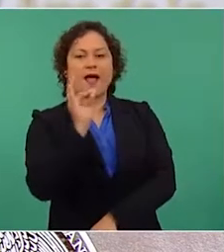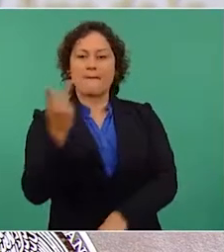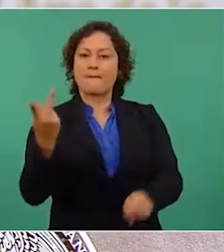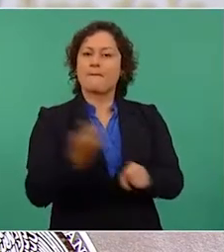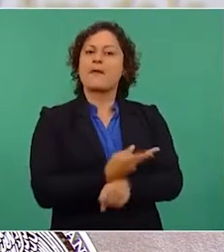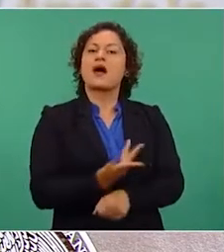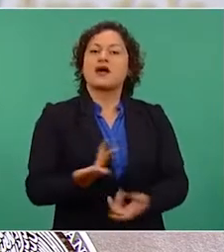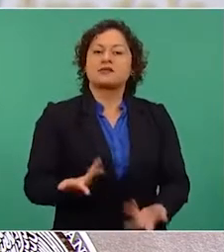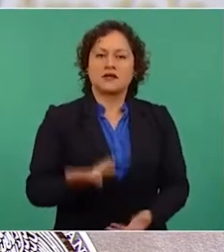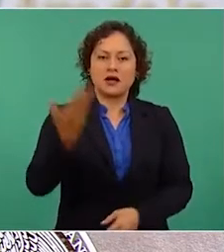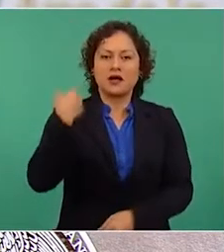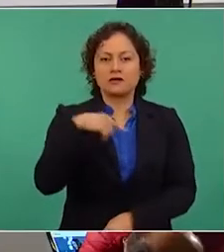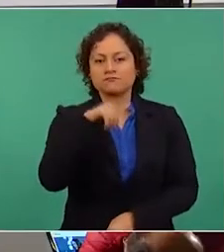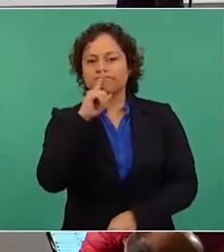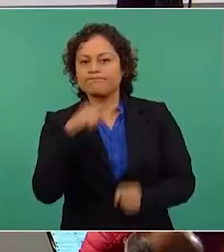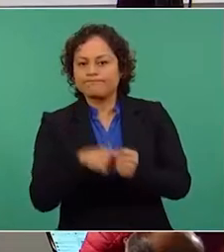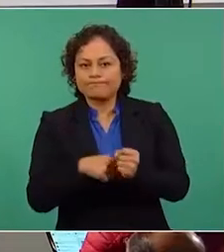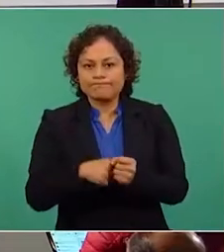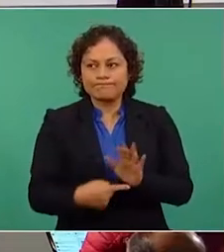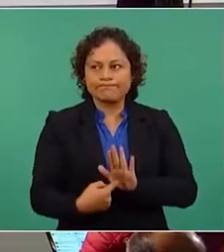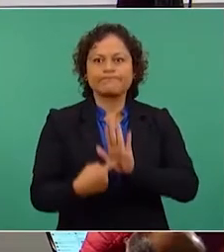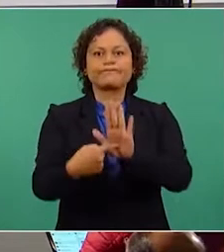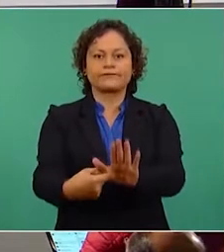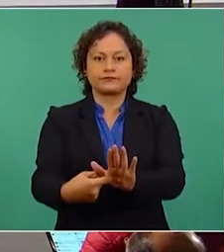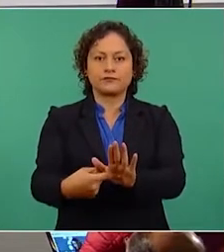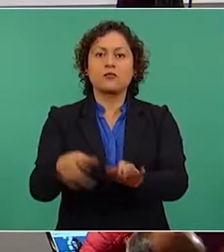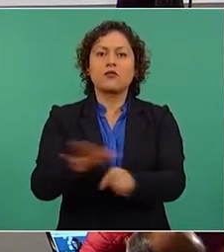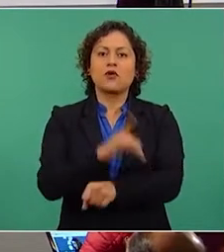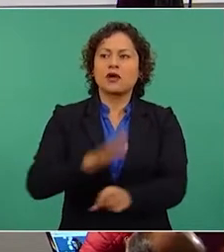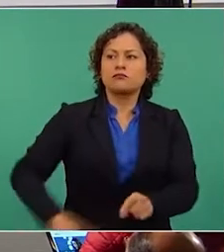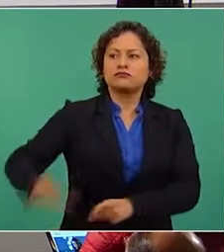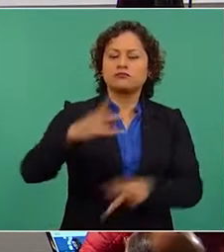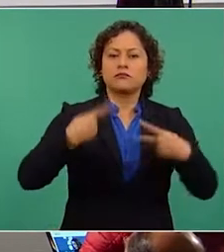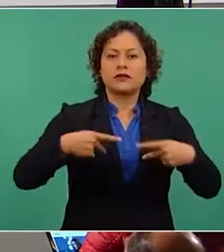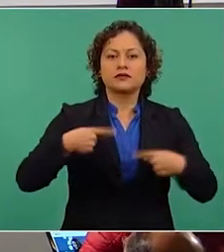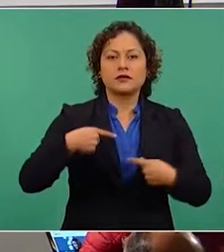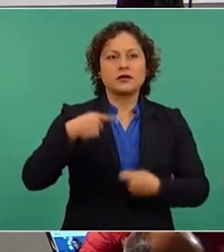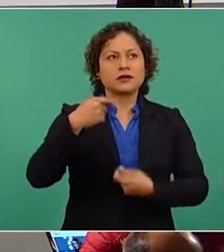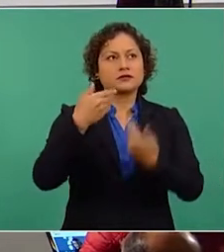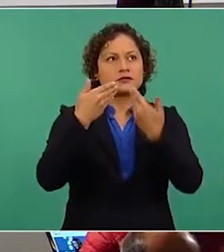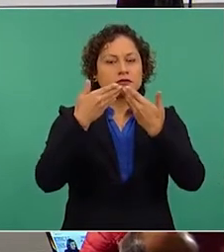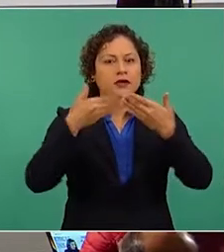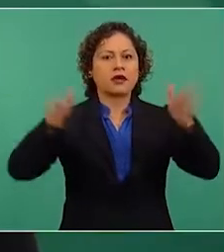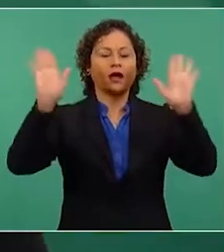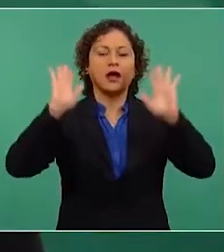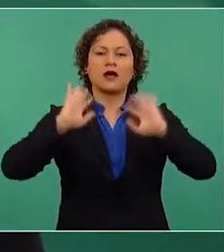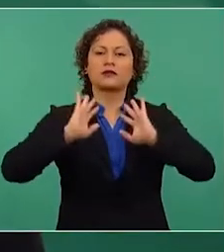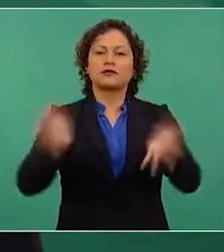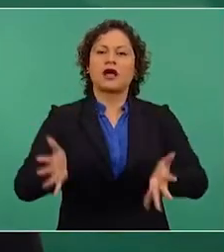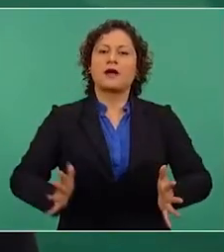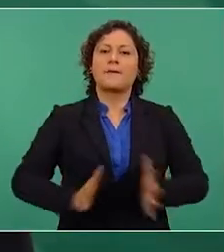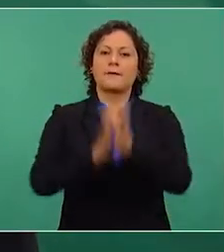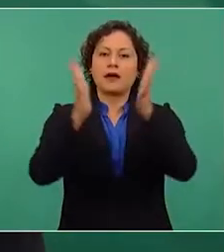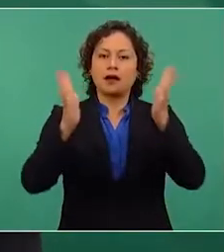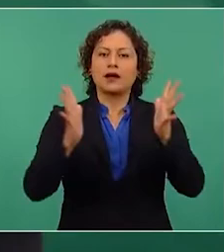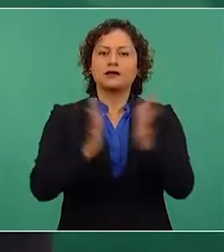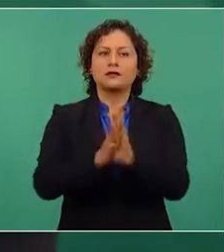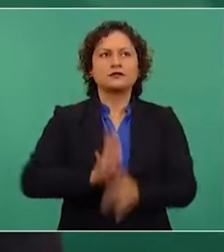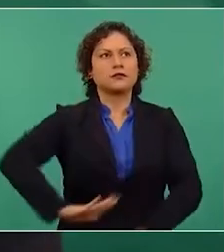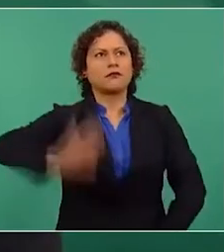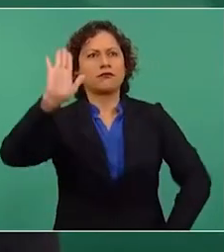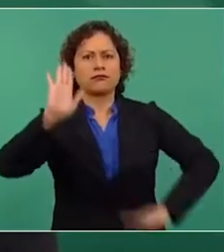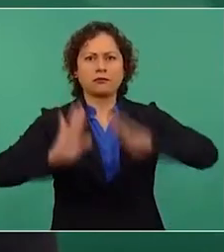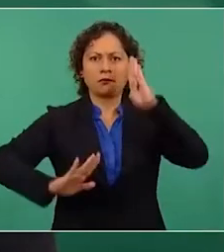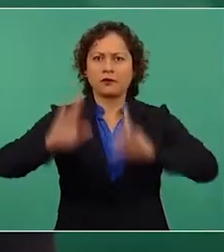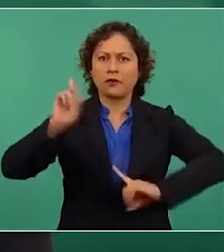de interés público y la cultura democrática, así como mayor participación ciudadana en los